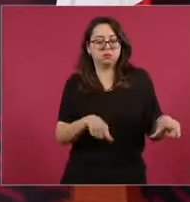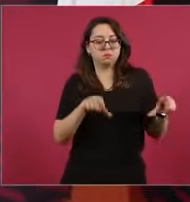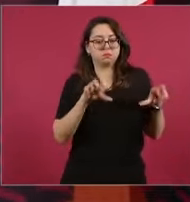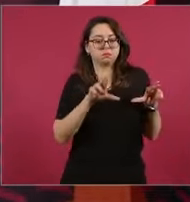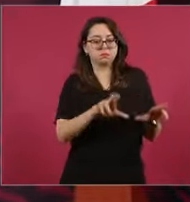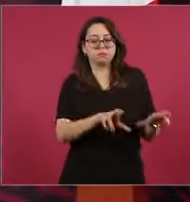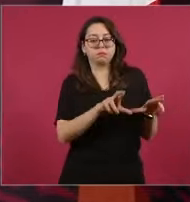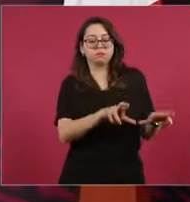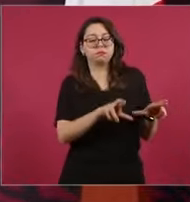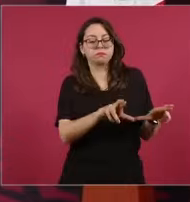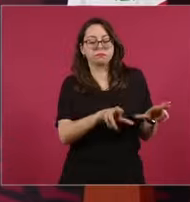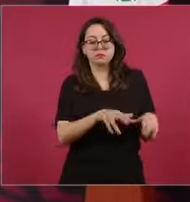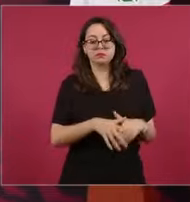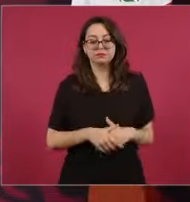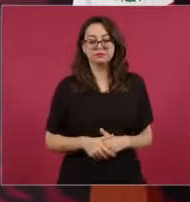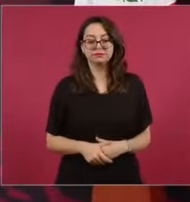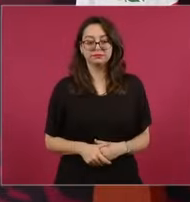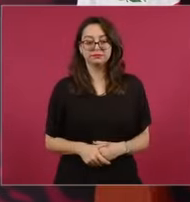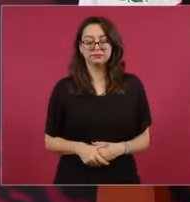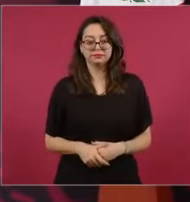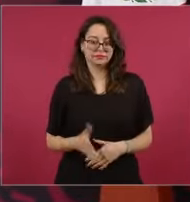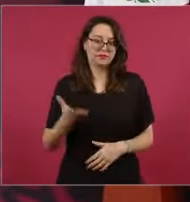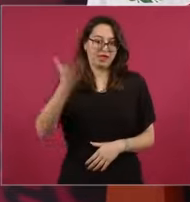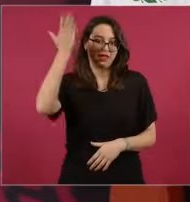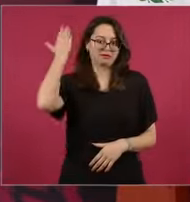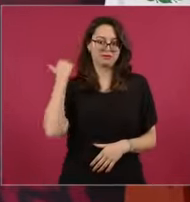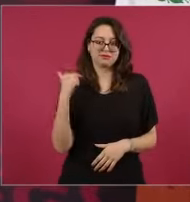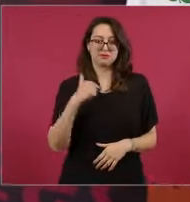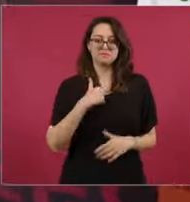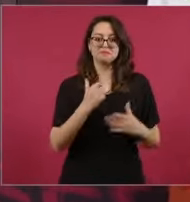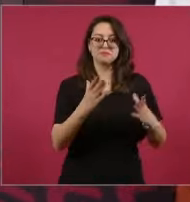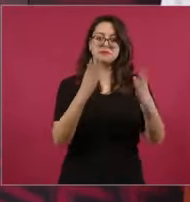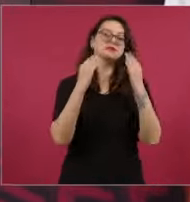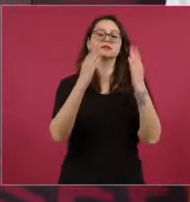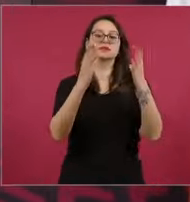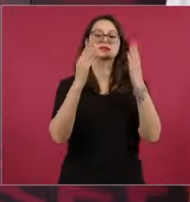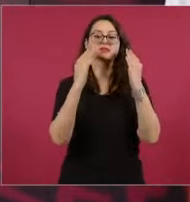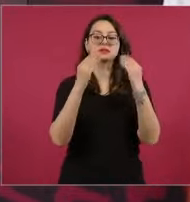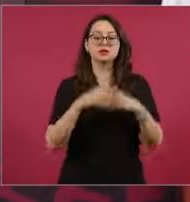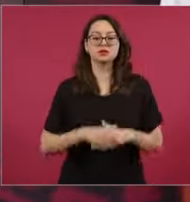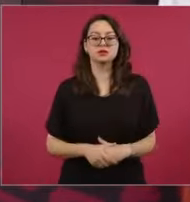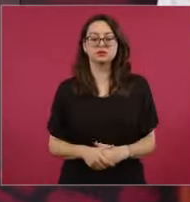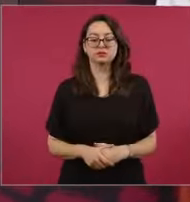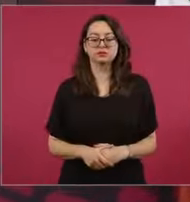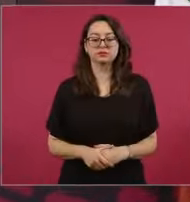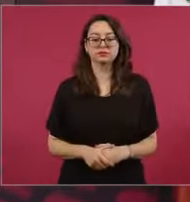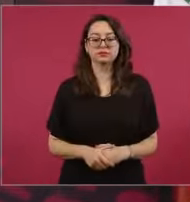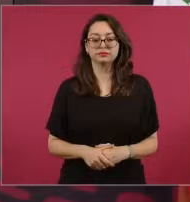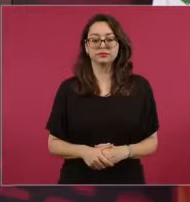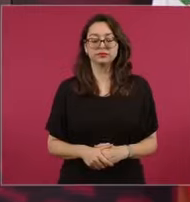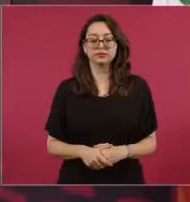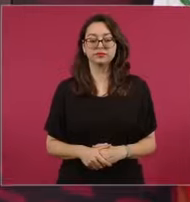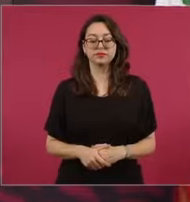Bueno, eso no aplicó del todo